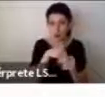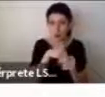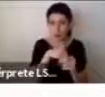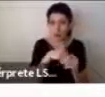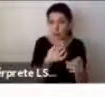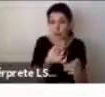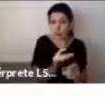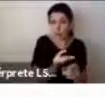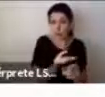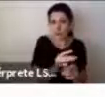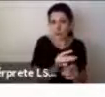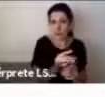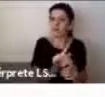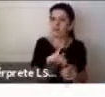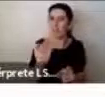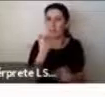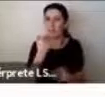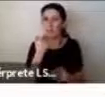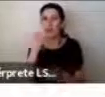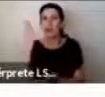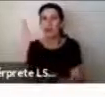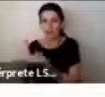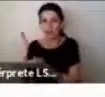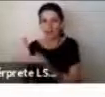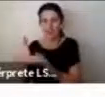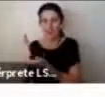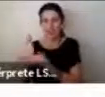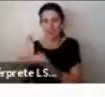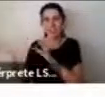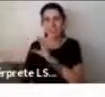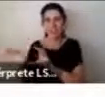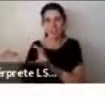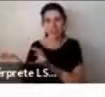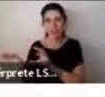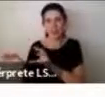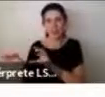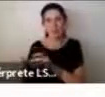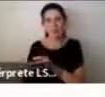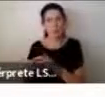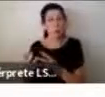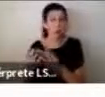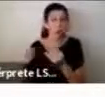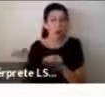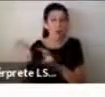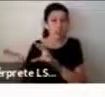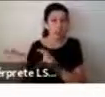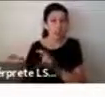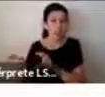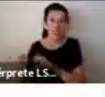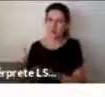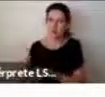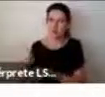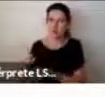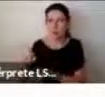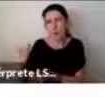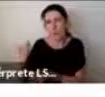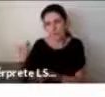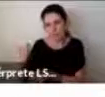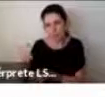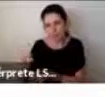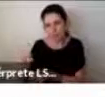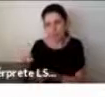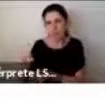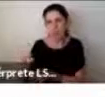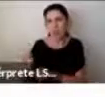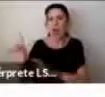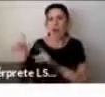que sean para el colegio no en esta parte fueron muchas actividades nos centramos en algunas que logren cumplir algunos